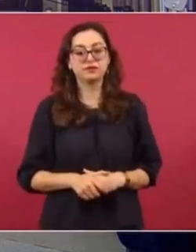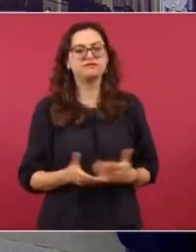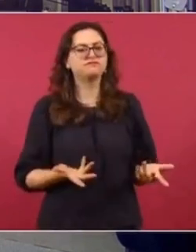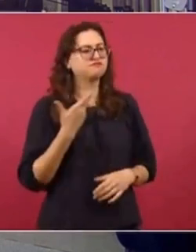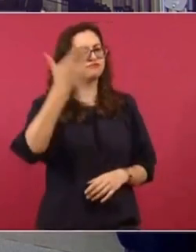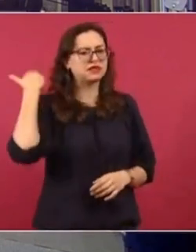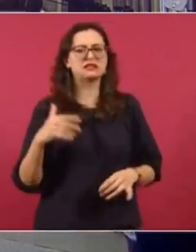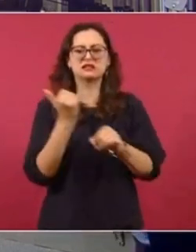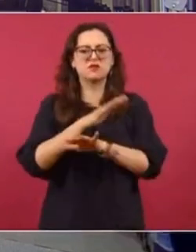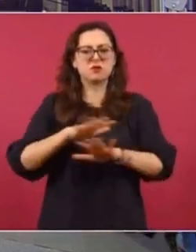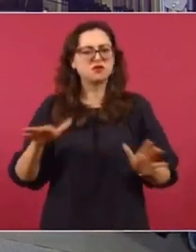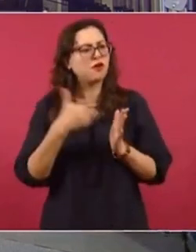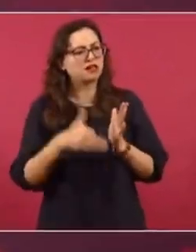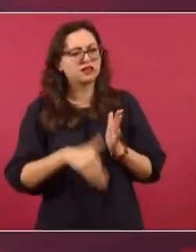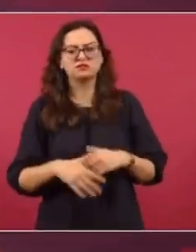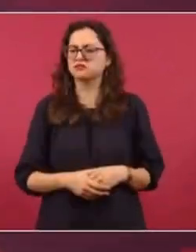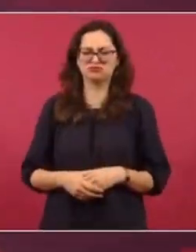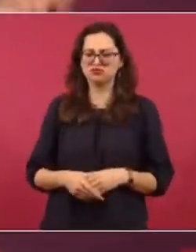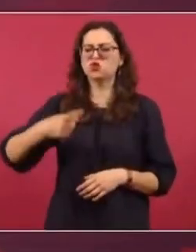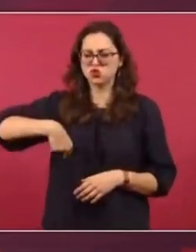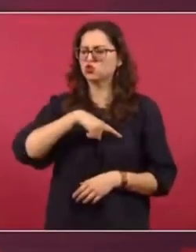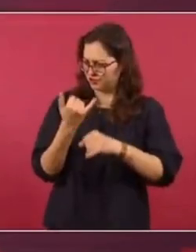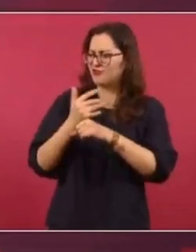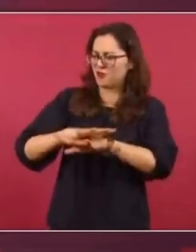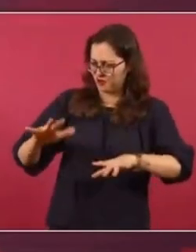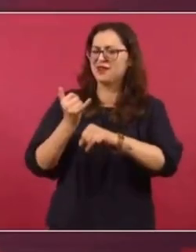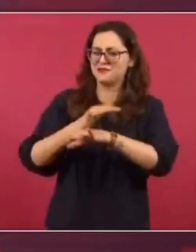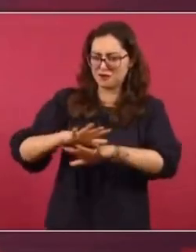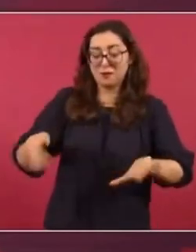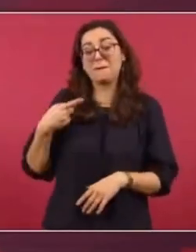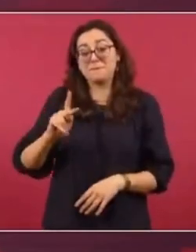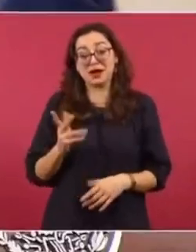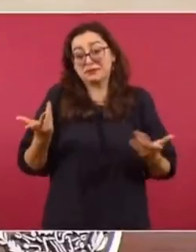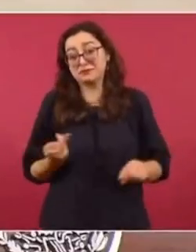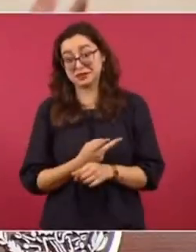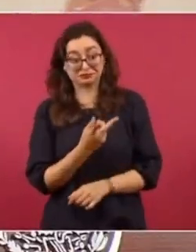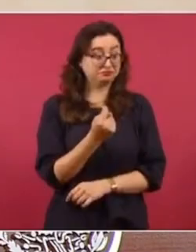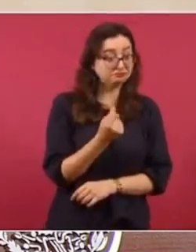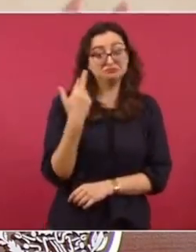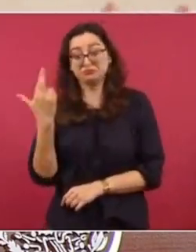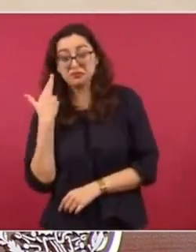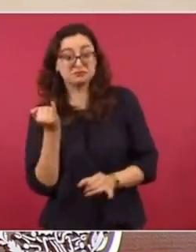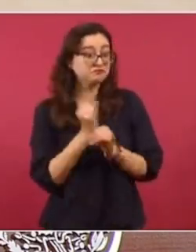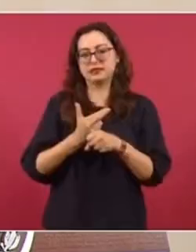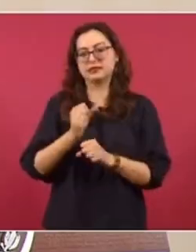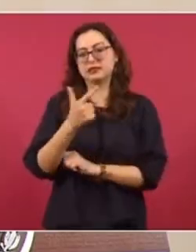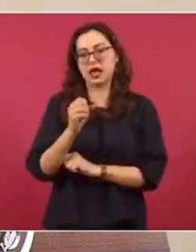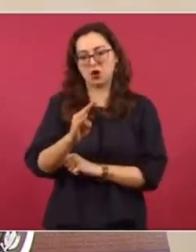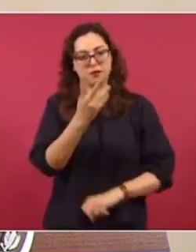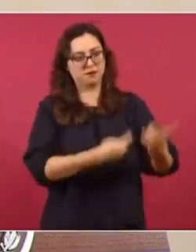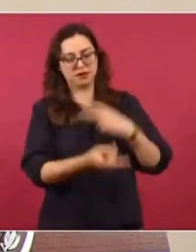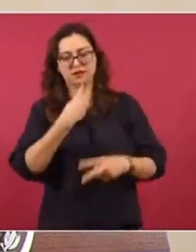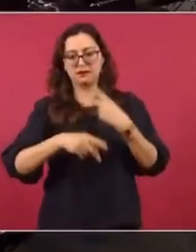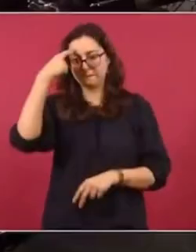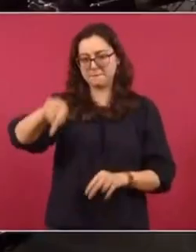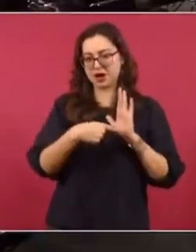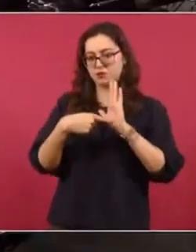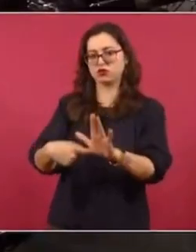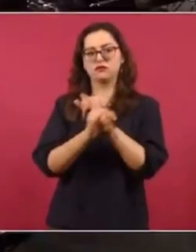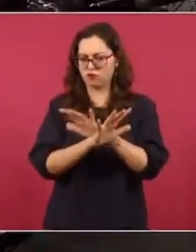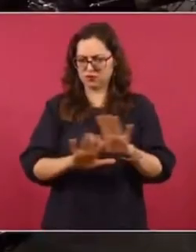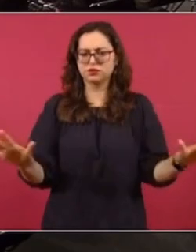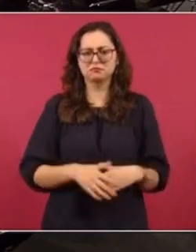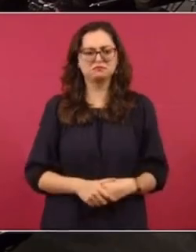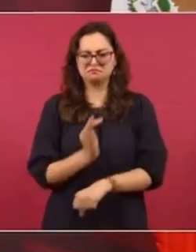antes qué contenía? Porque se ha informado, pero todos los medios están en la complicidad. Al menos para que ya hacia adelante